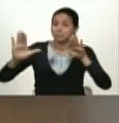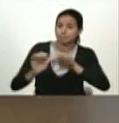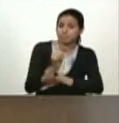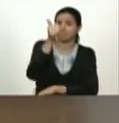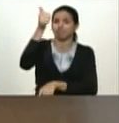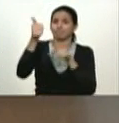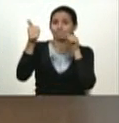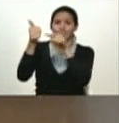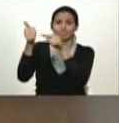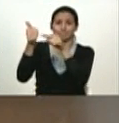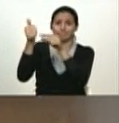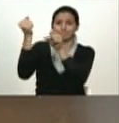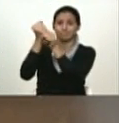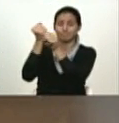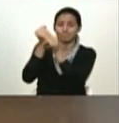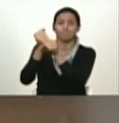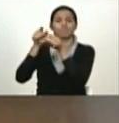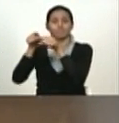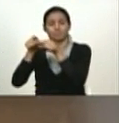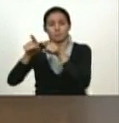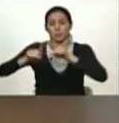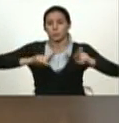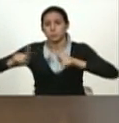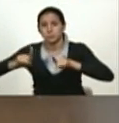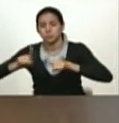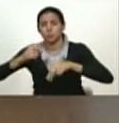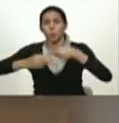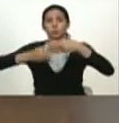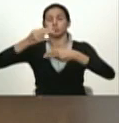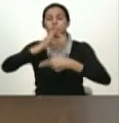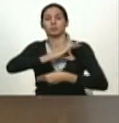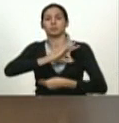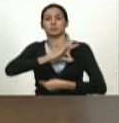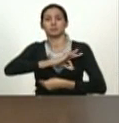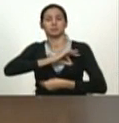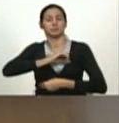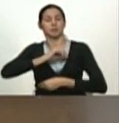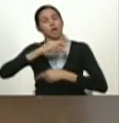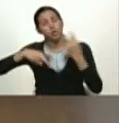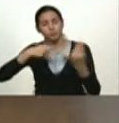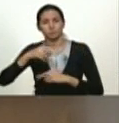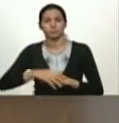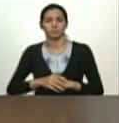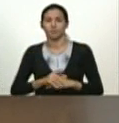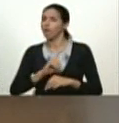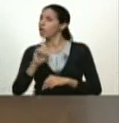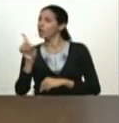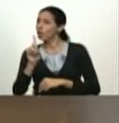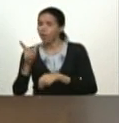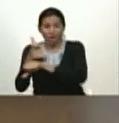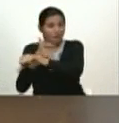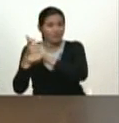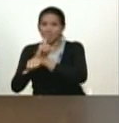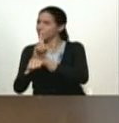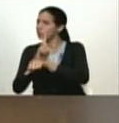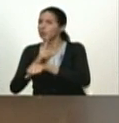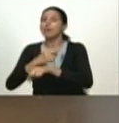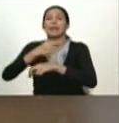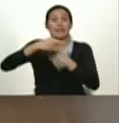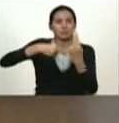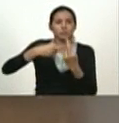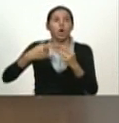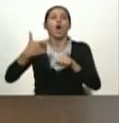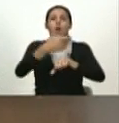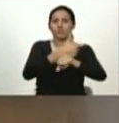de construcción de la revolución bolivariana no somos un gobierno somos una revolución gobernando